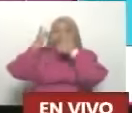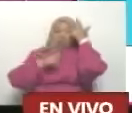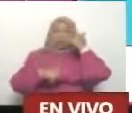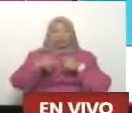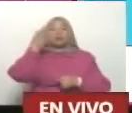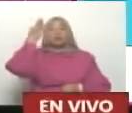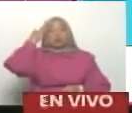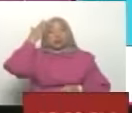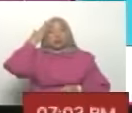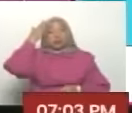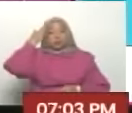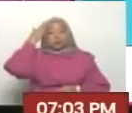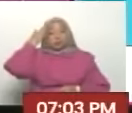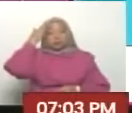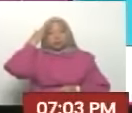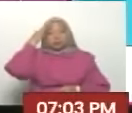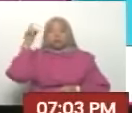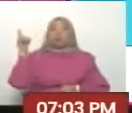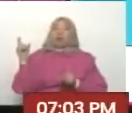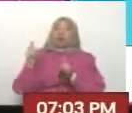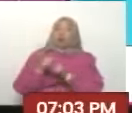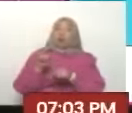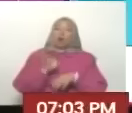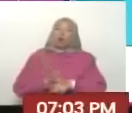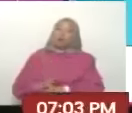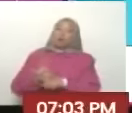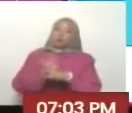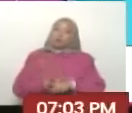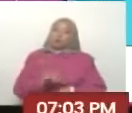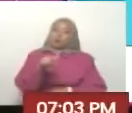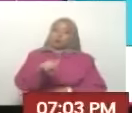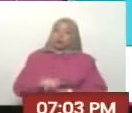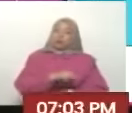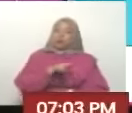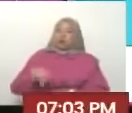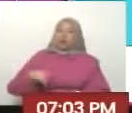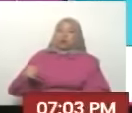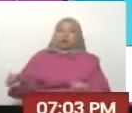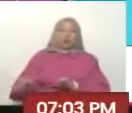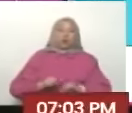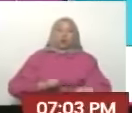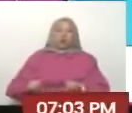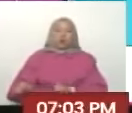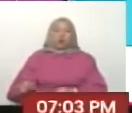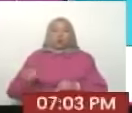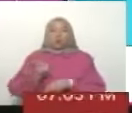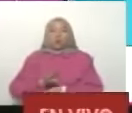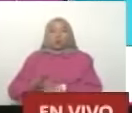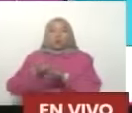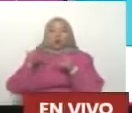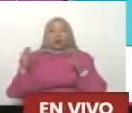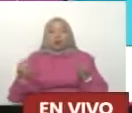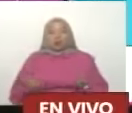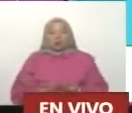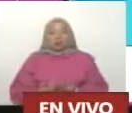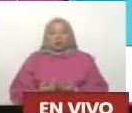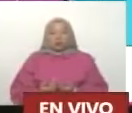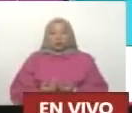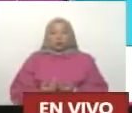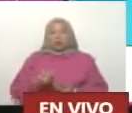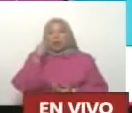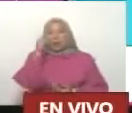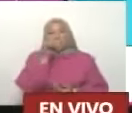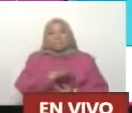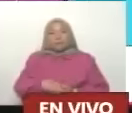y su palabra profética hoy nos mueve salvar la tierra salvar el